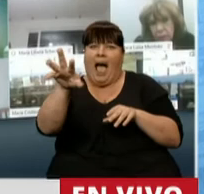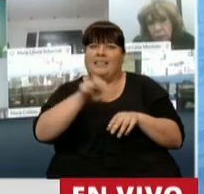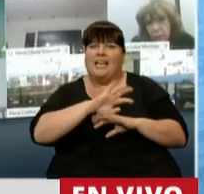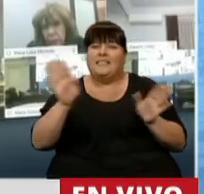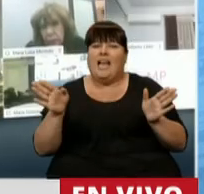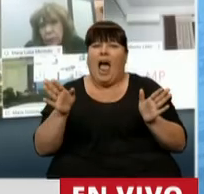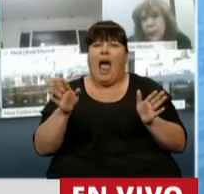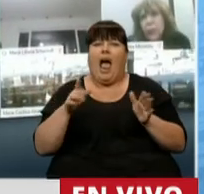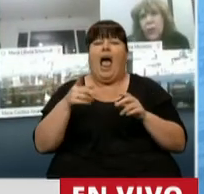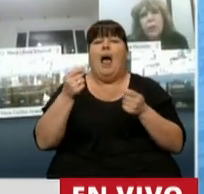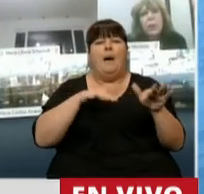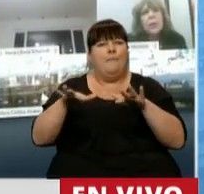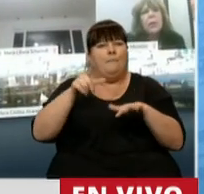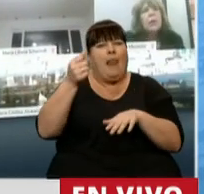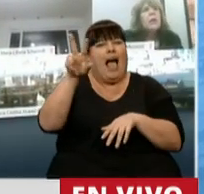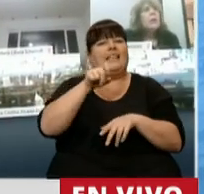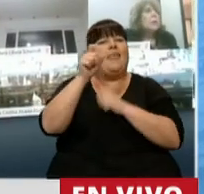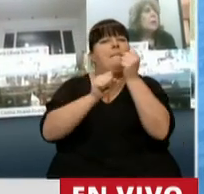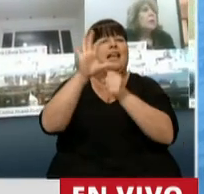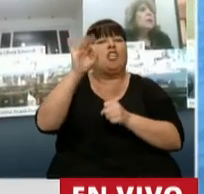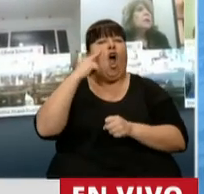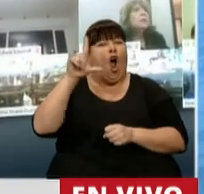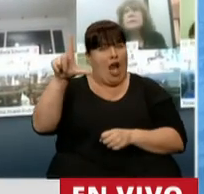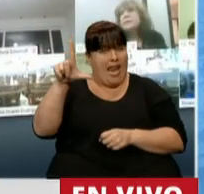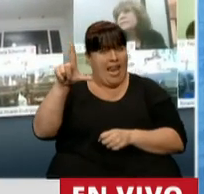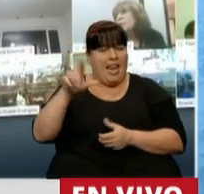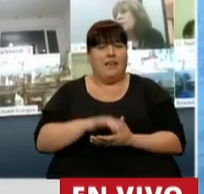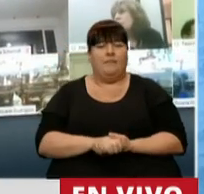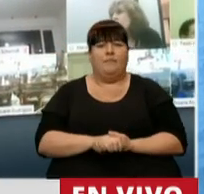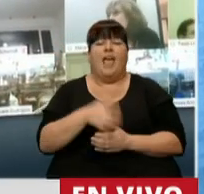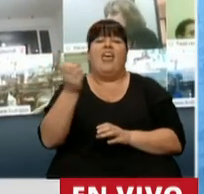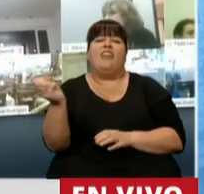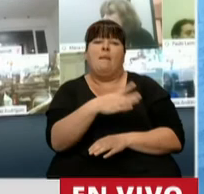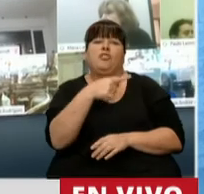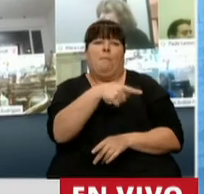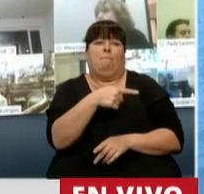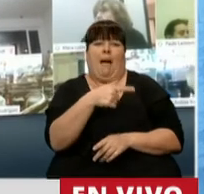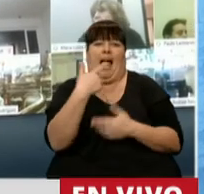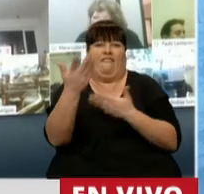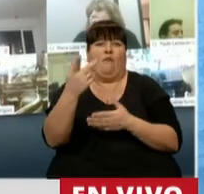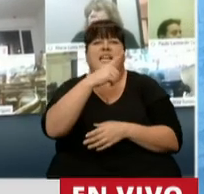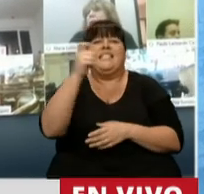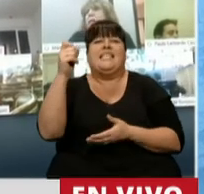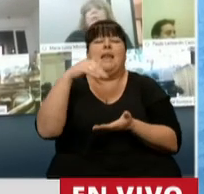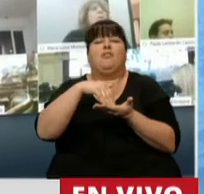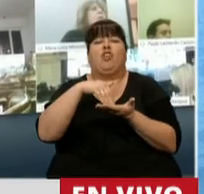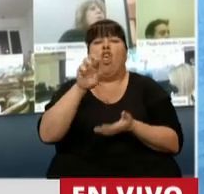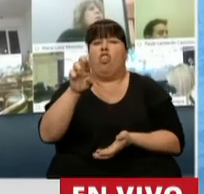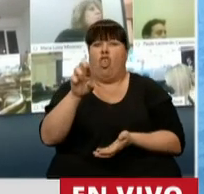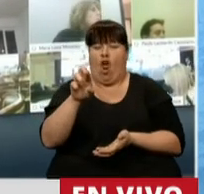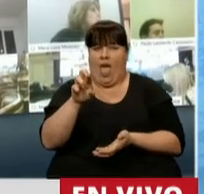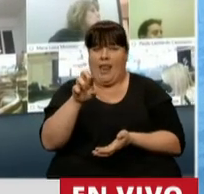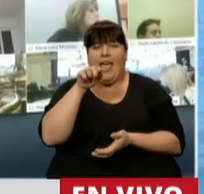por activos de la empresa OIL que estén depositados a su favor por 100 millones de dólares